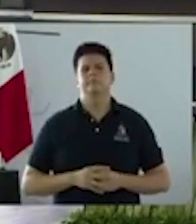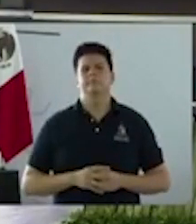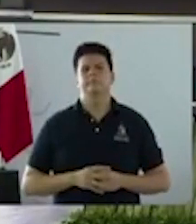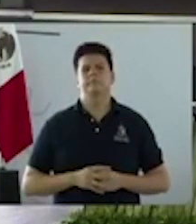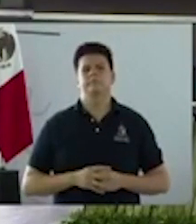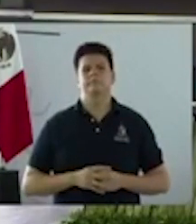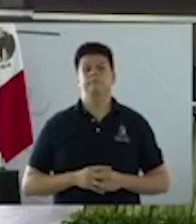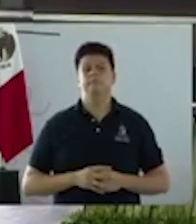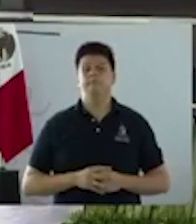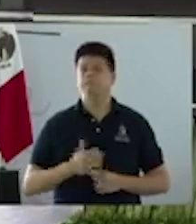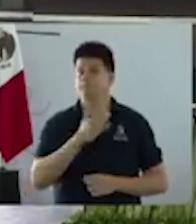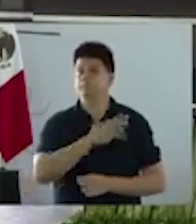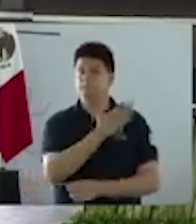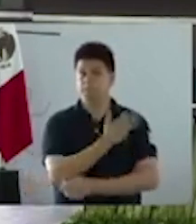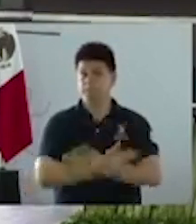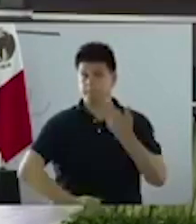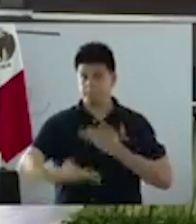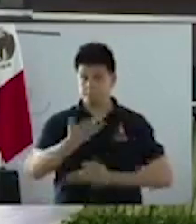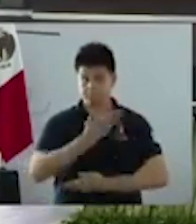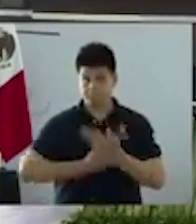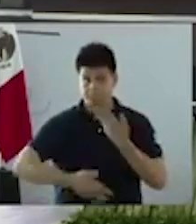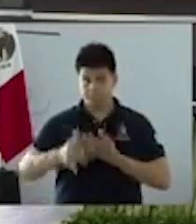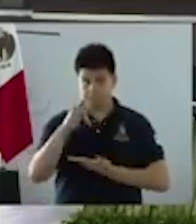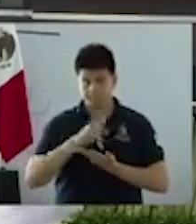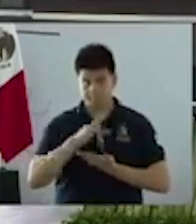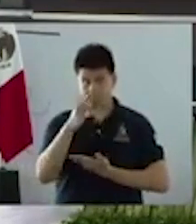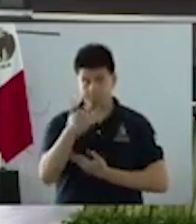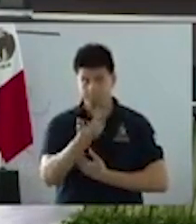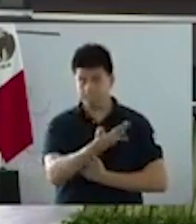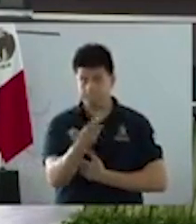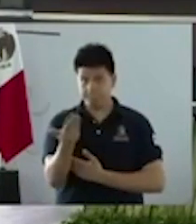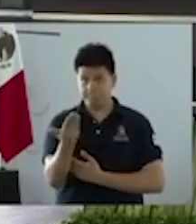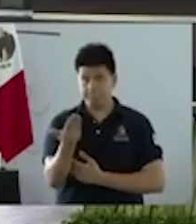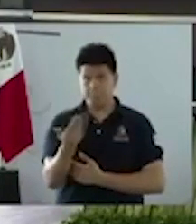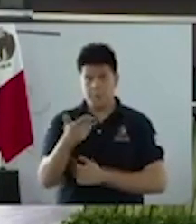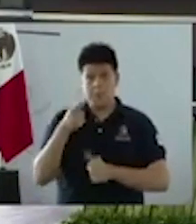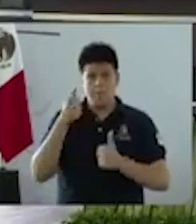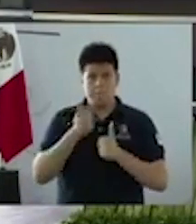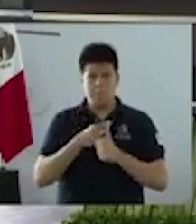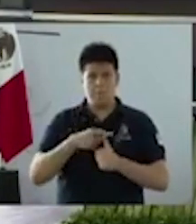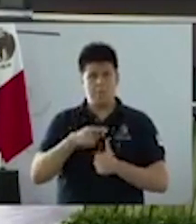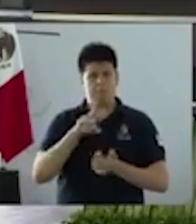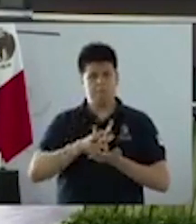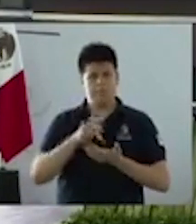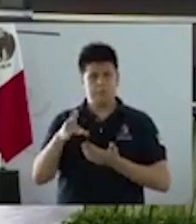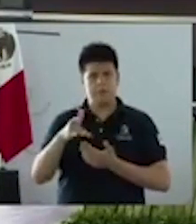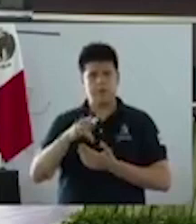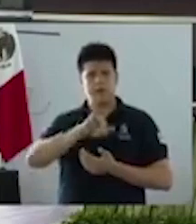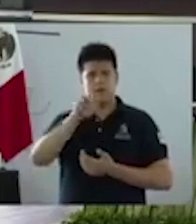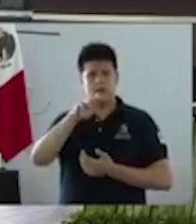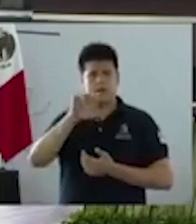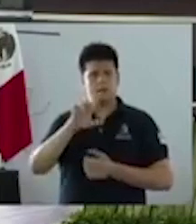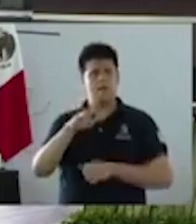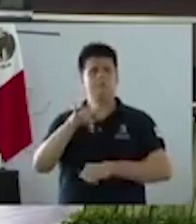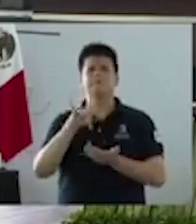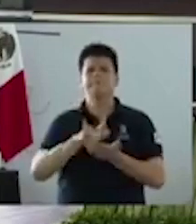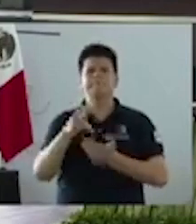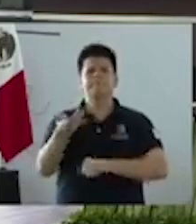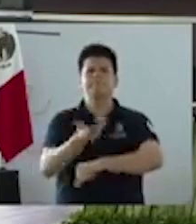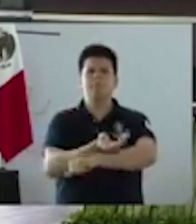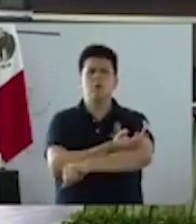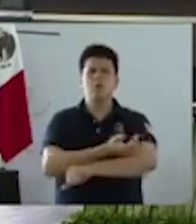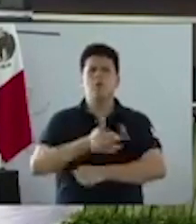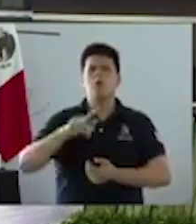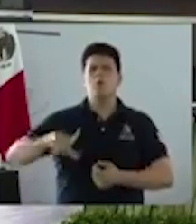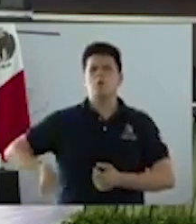Muy buenas tardes a todos. agradezco la anfitrionía del gobernador de Nuevo León, de Jaime, gracias a todos los compañeros gobernadores, como